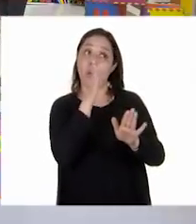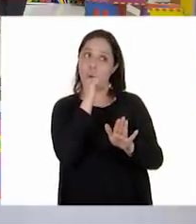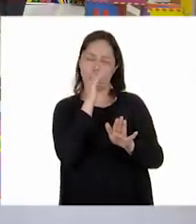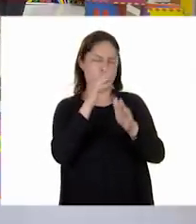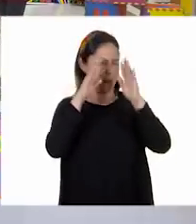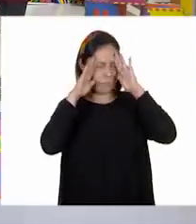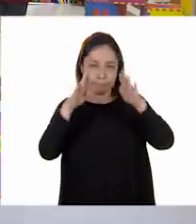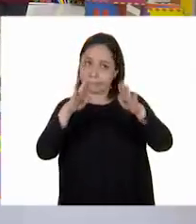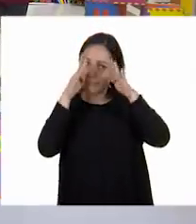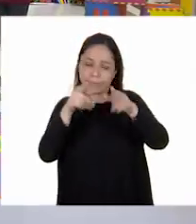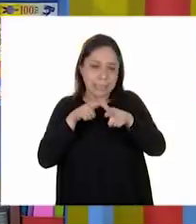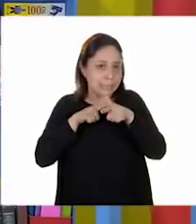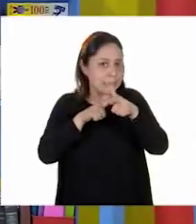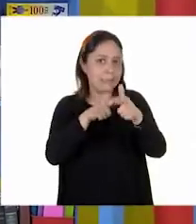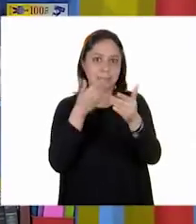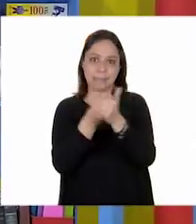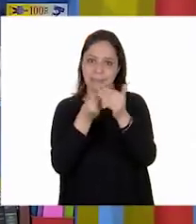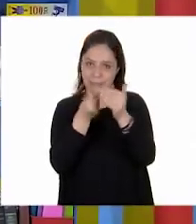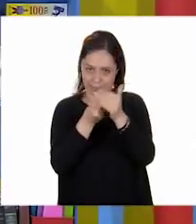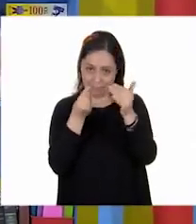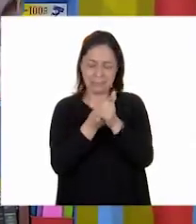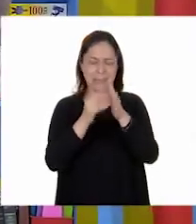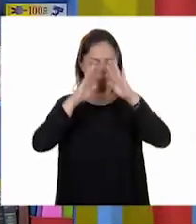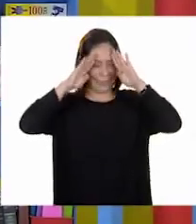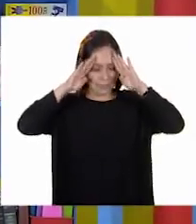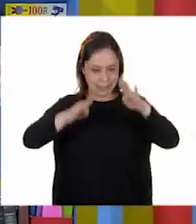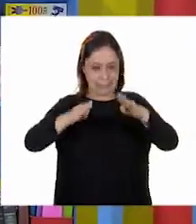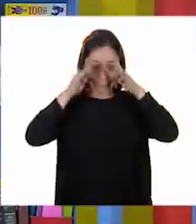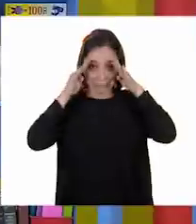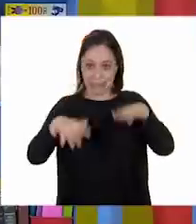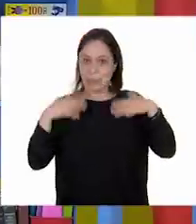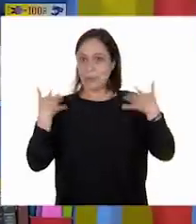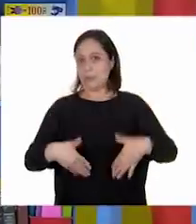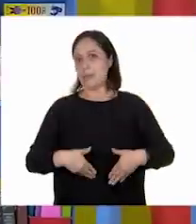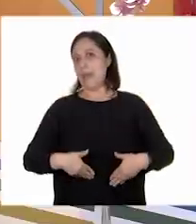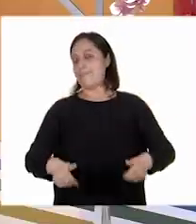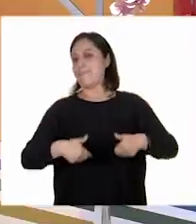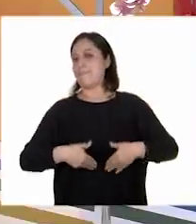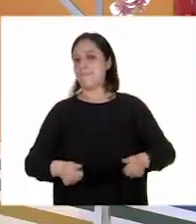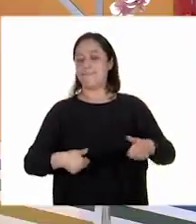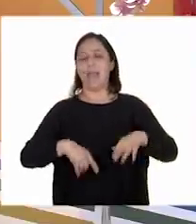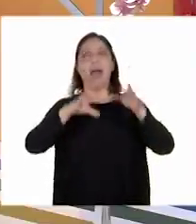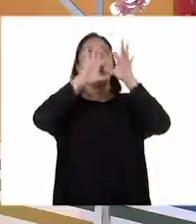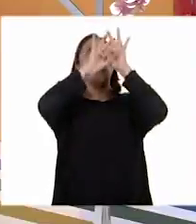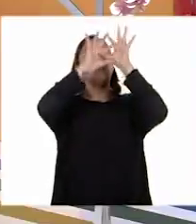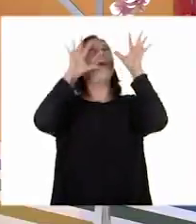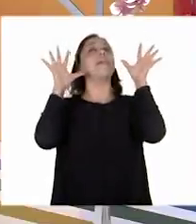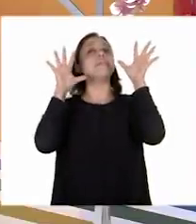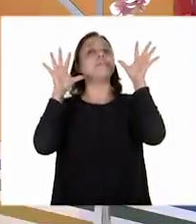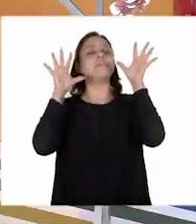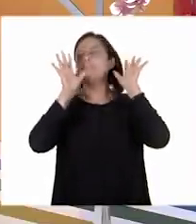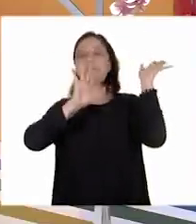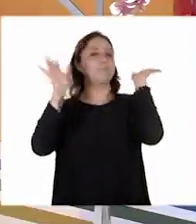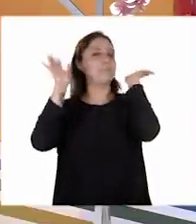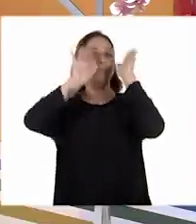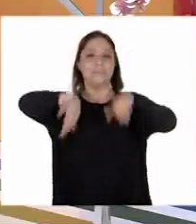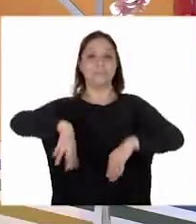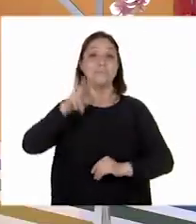tentaciones. Entonces ya tenemos, tengo que concentrarme porque el hambre hace que me desconcentre. Pero vamos a ver